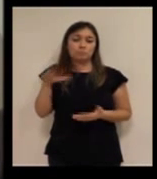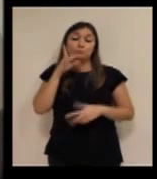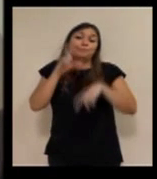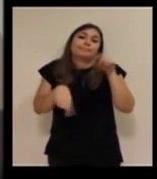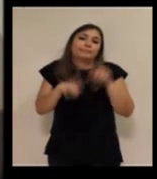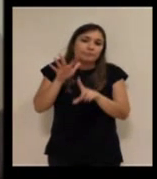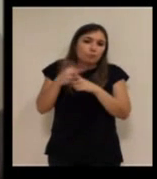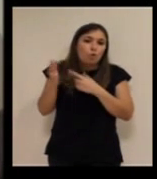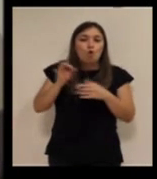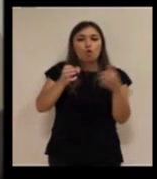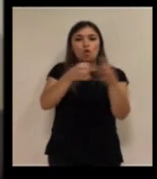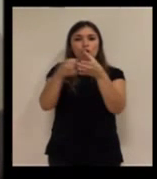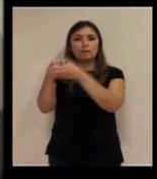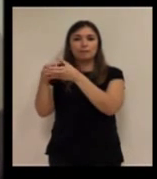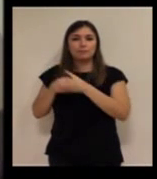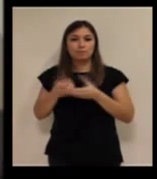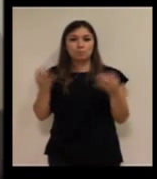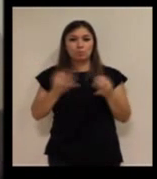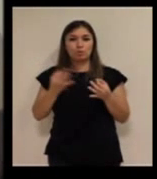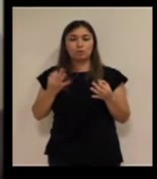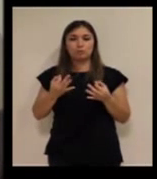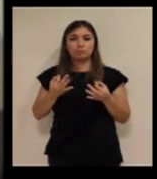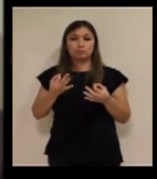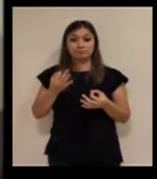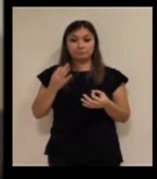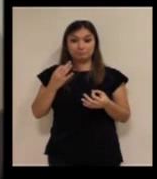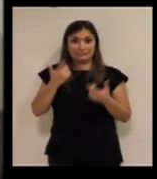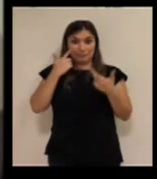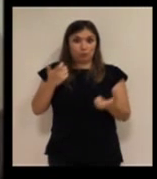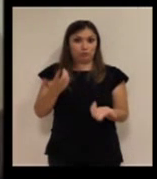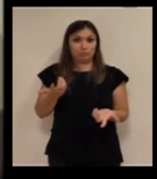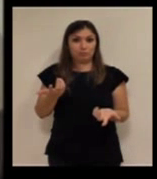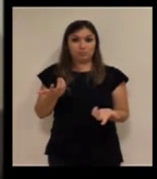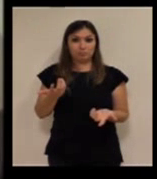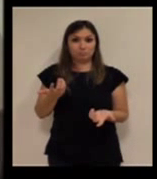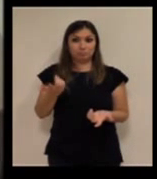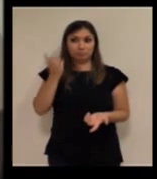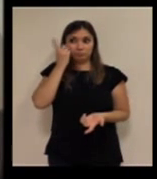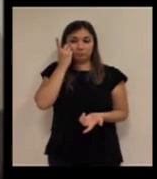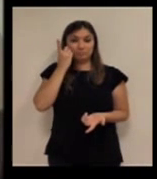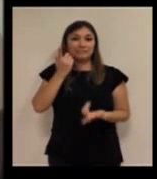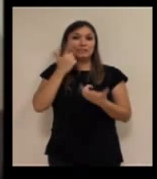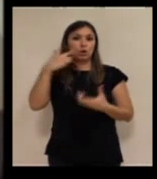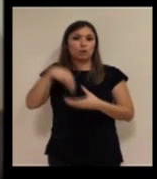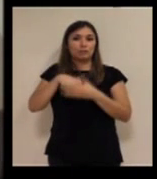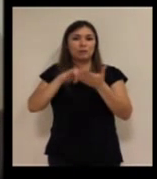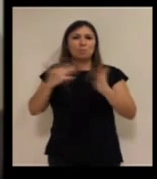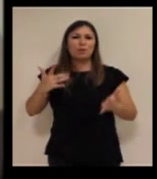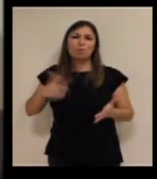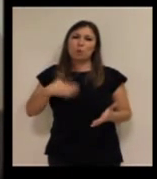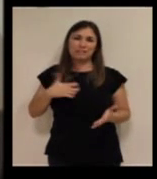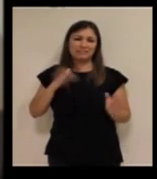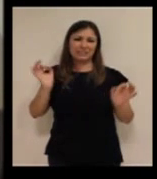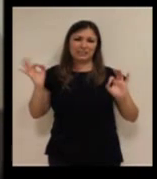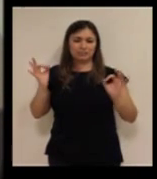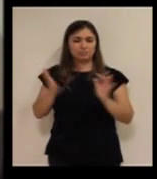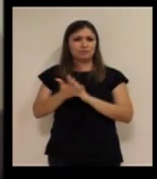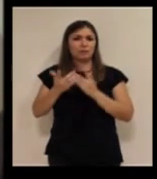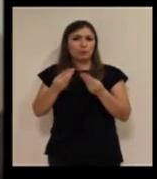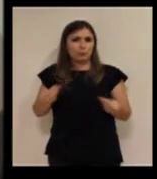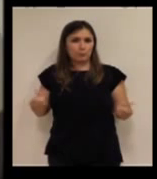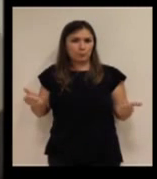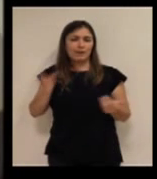circunstancias o colectivos, en lo que la no transparencia o la visibilidad de la tecnología no moleste, no interfiera.